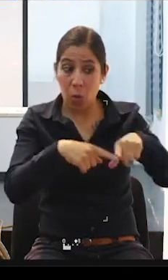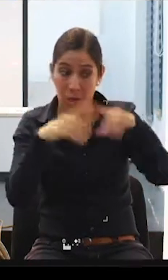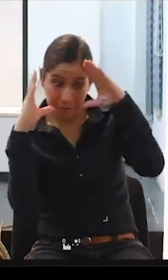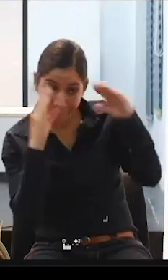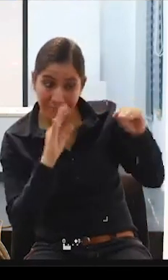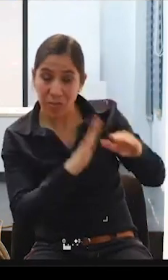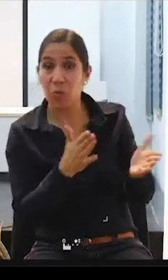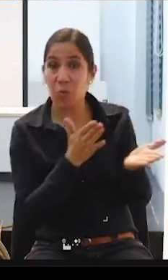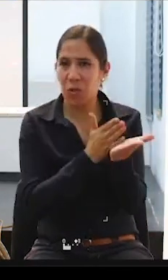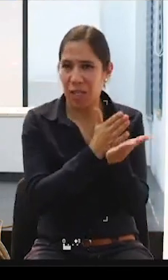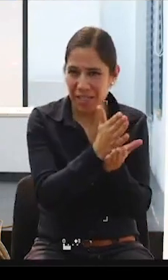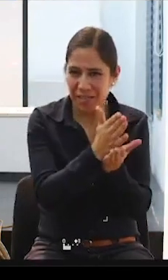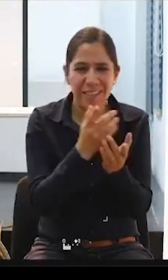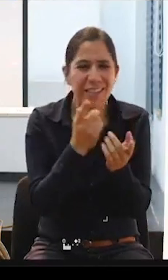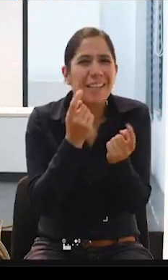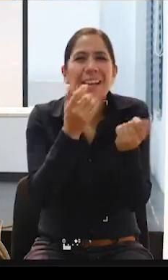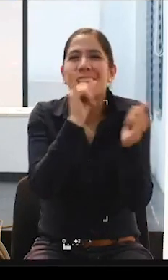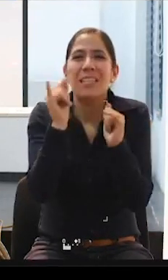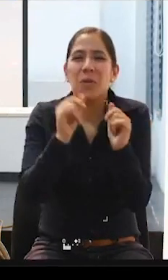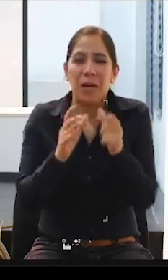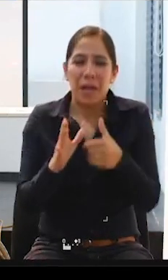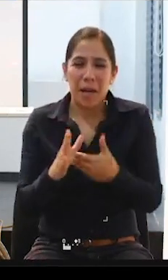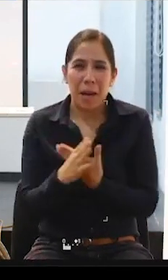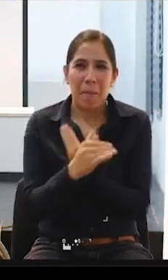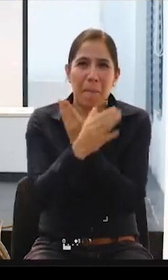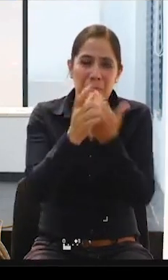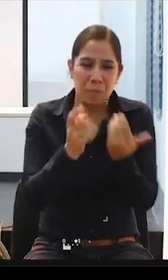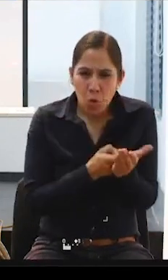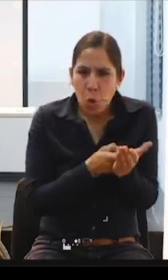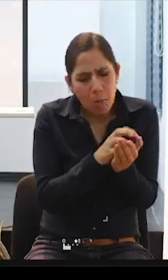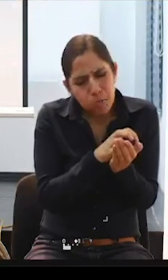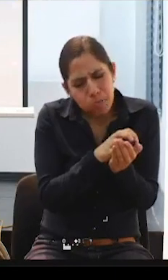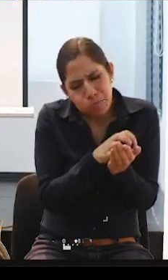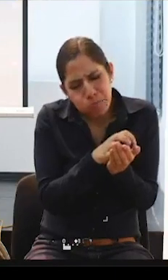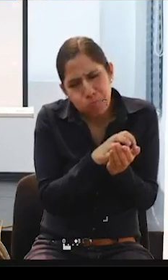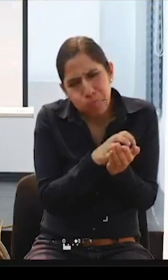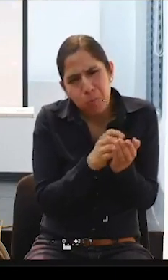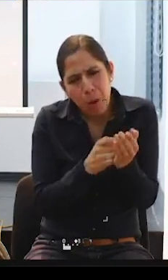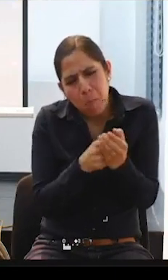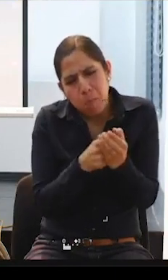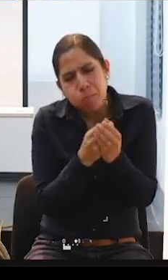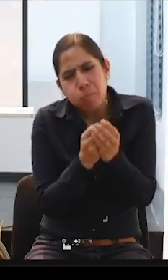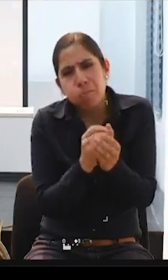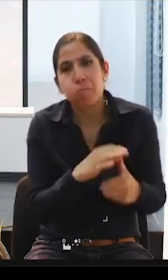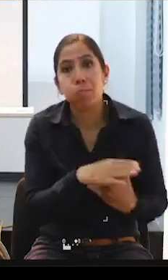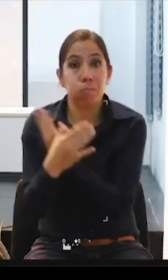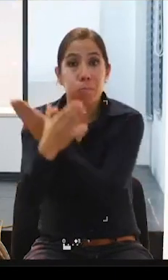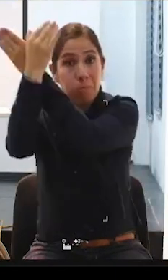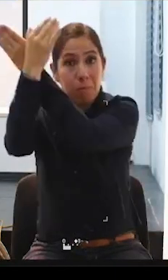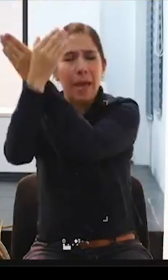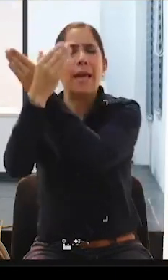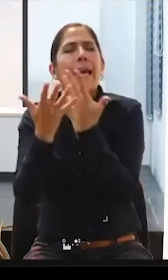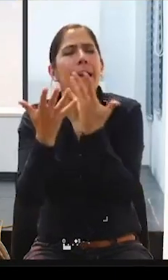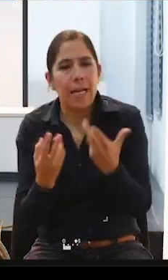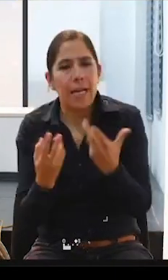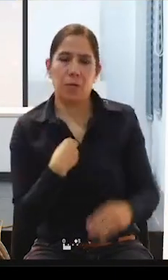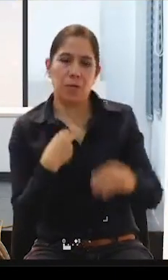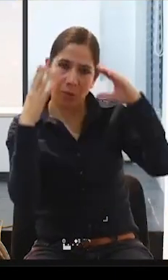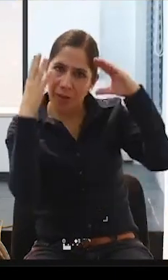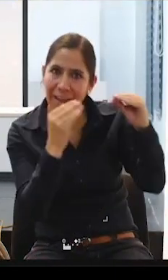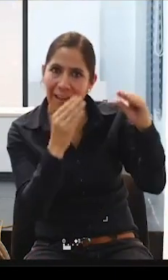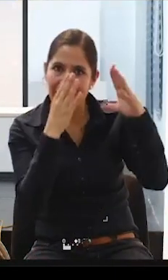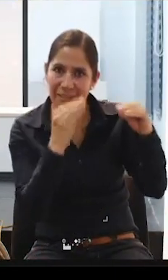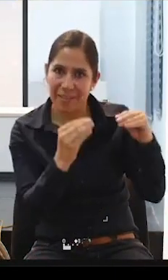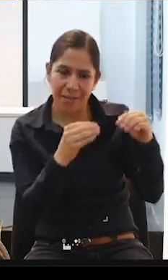nosotros queremos ser como ese capullo, ese lugar de empoderamiento hacia las personas en situación de discapacidad, las personas se transforman,